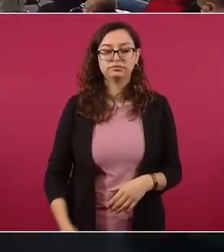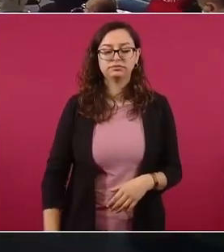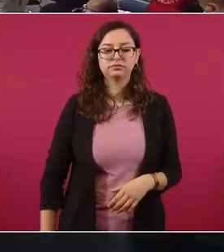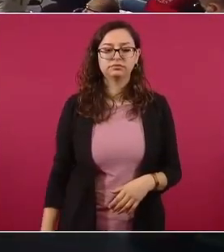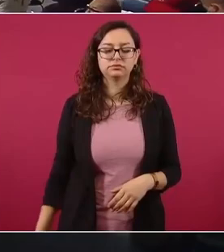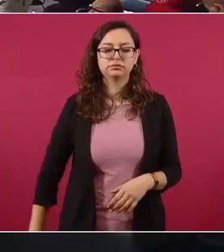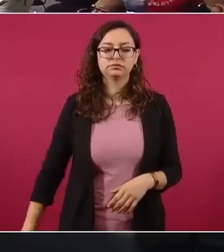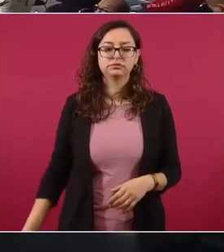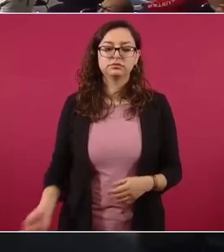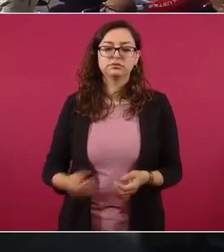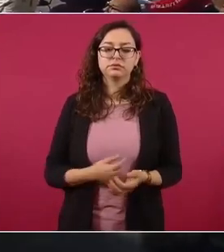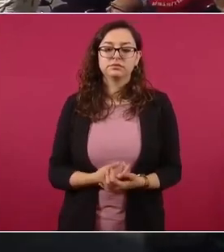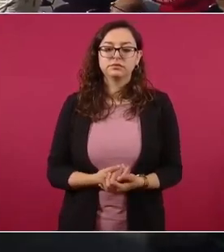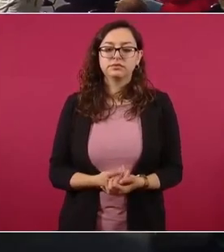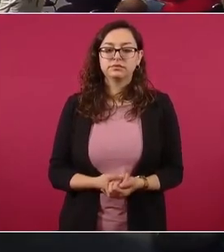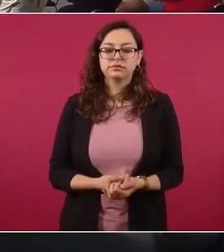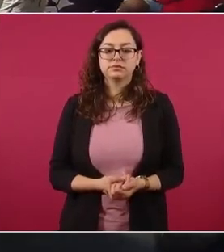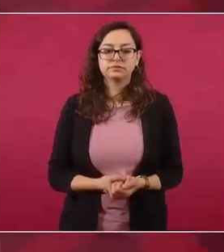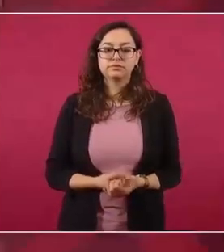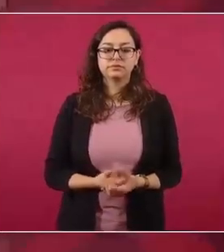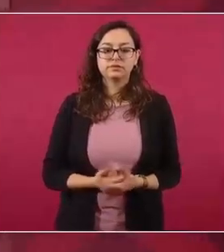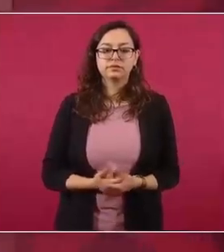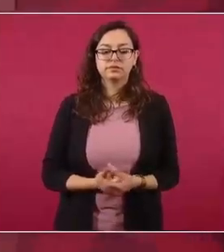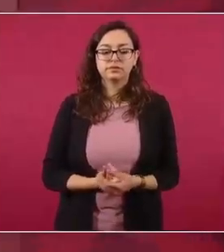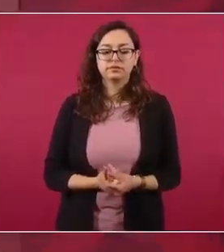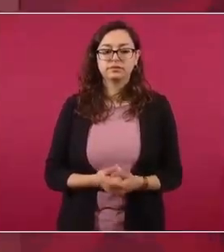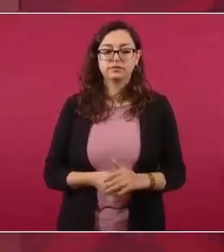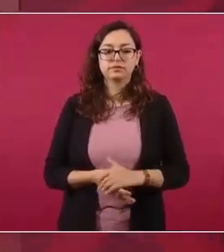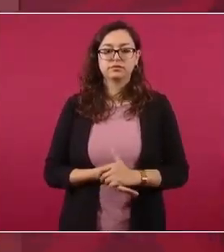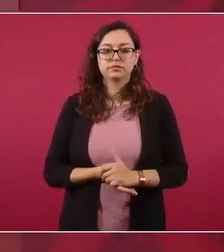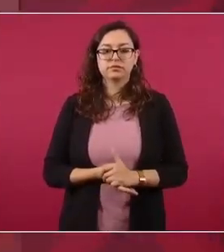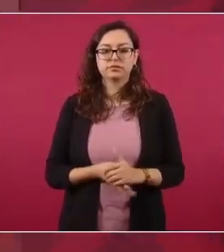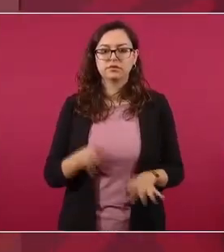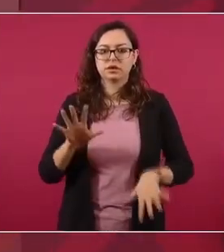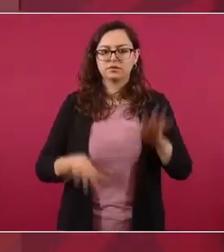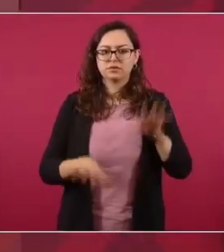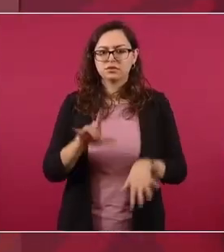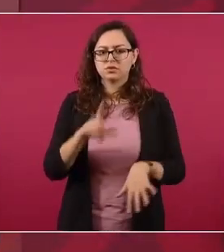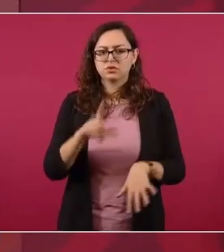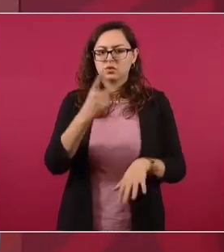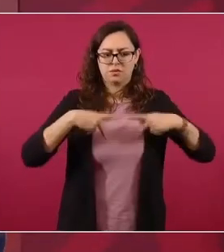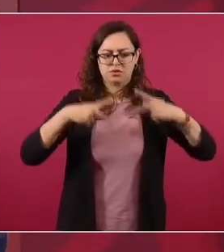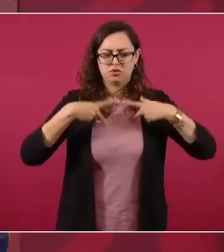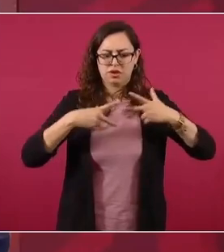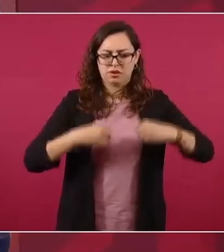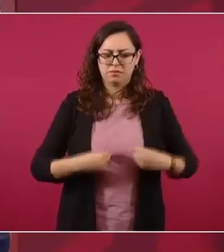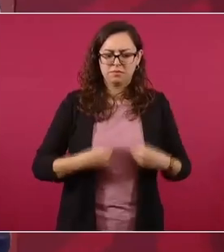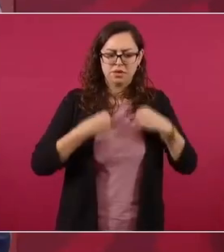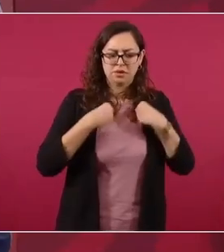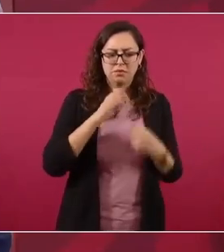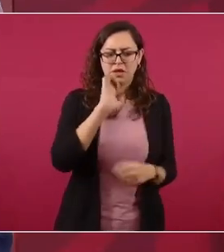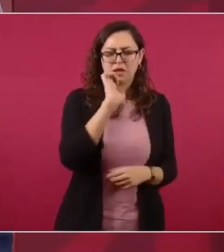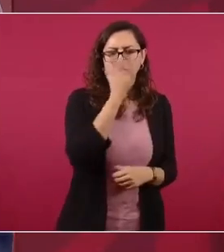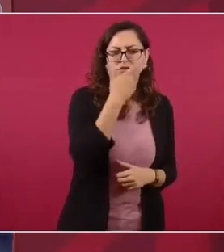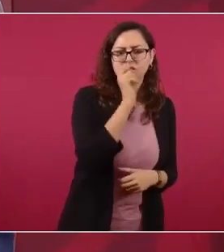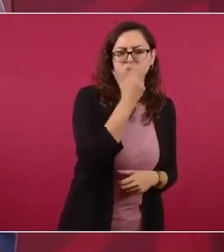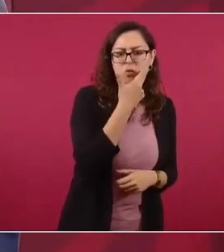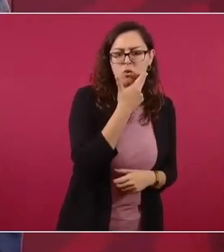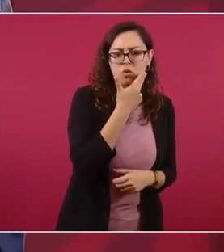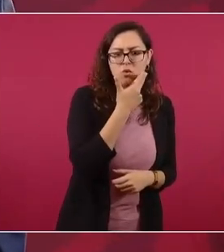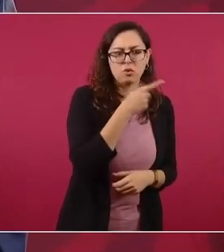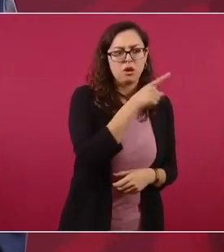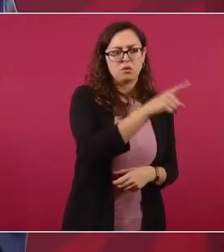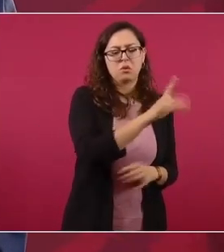Chihuahua aparece como legislador